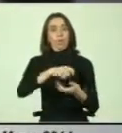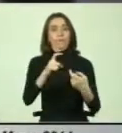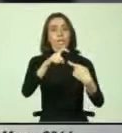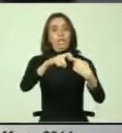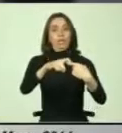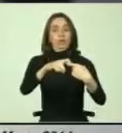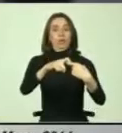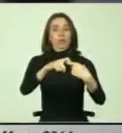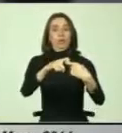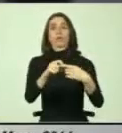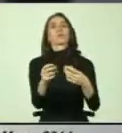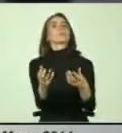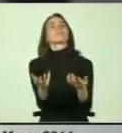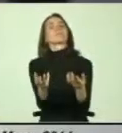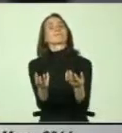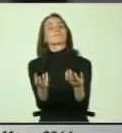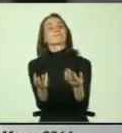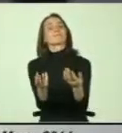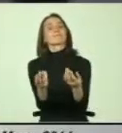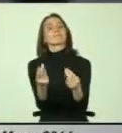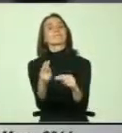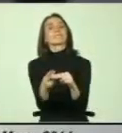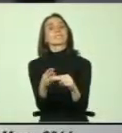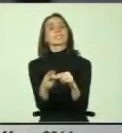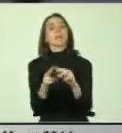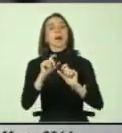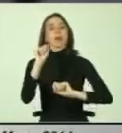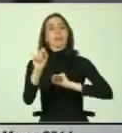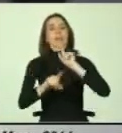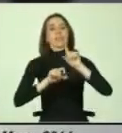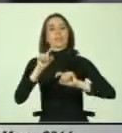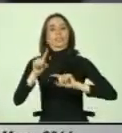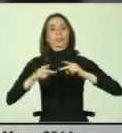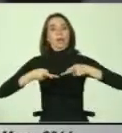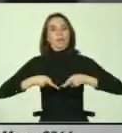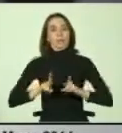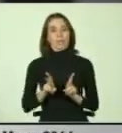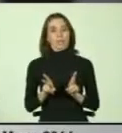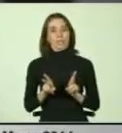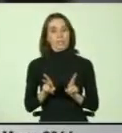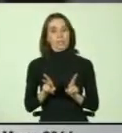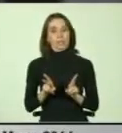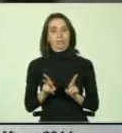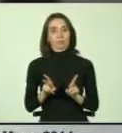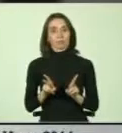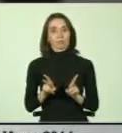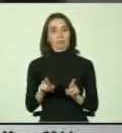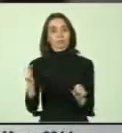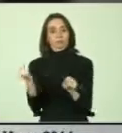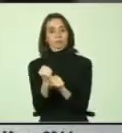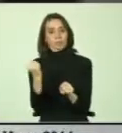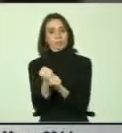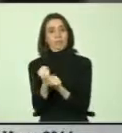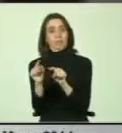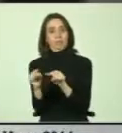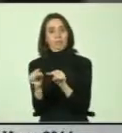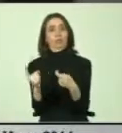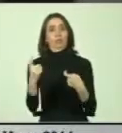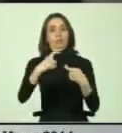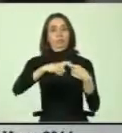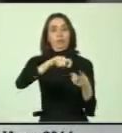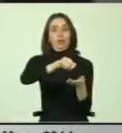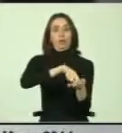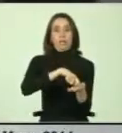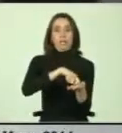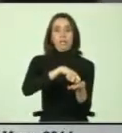lo que se puede llamar como la Defensoría de Derechos, ¿cierto? Se está trabajando en esto, son convenios